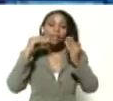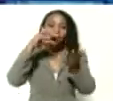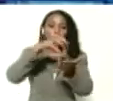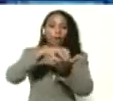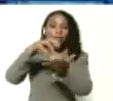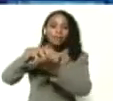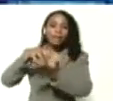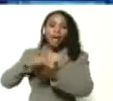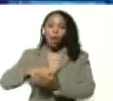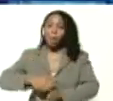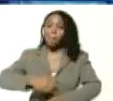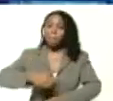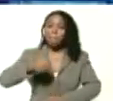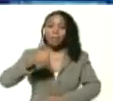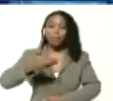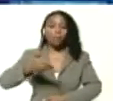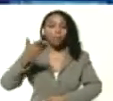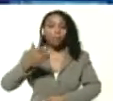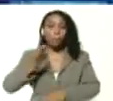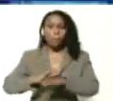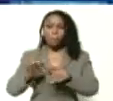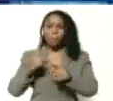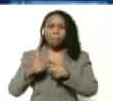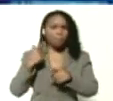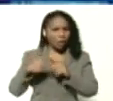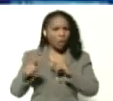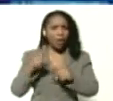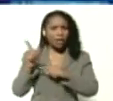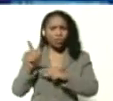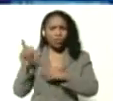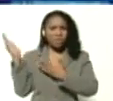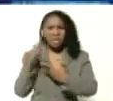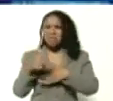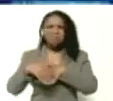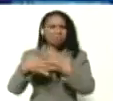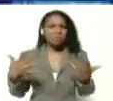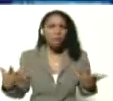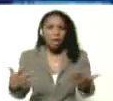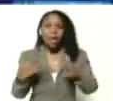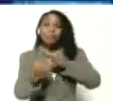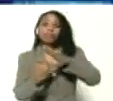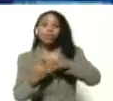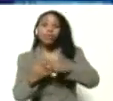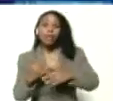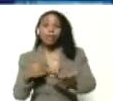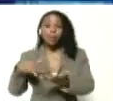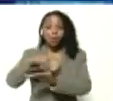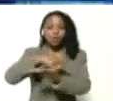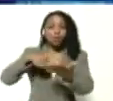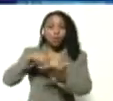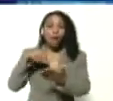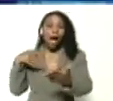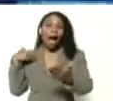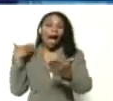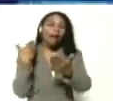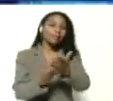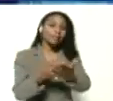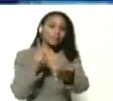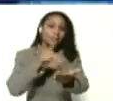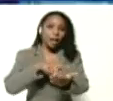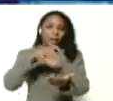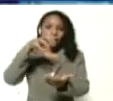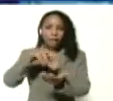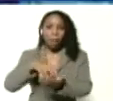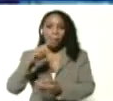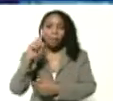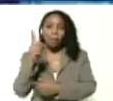más importante por estado pero eso viene desde las instituciones pasando por circuitos por municipios llegar al estado en el primer lapso